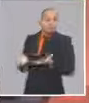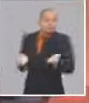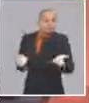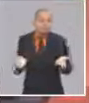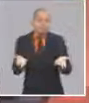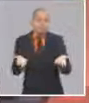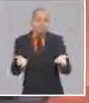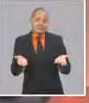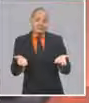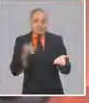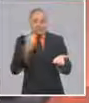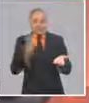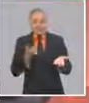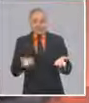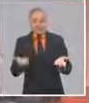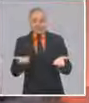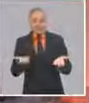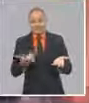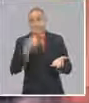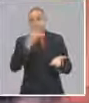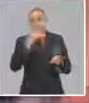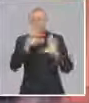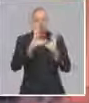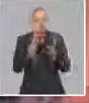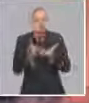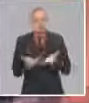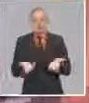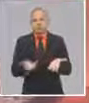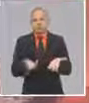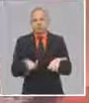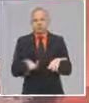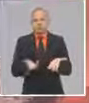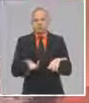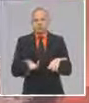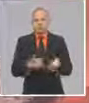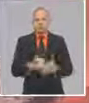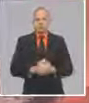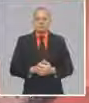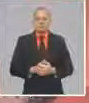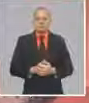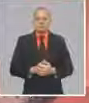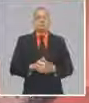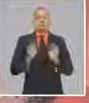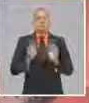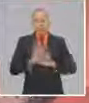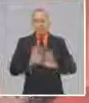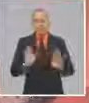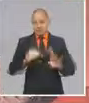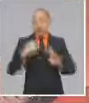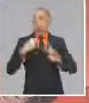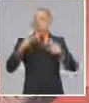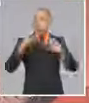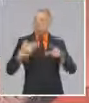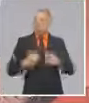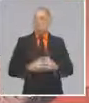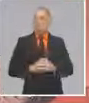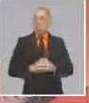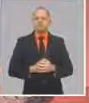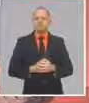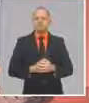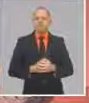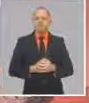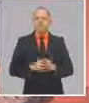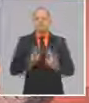los ruros exportables del país, de una manera u otra. Entonces, ante ese escenario, repito, nosotros respondemos,